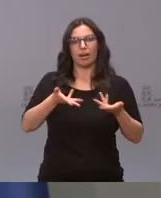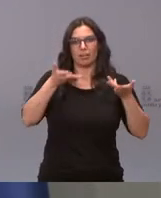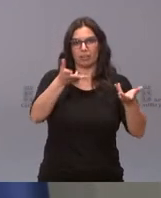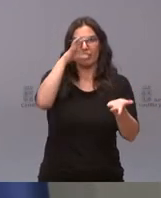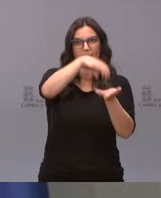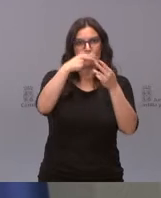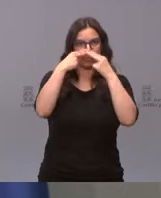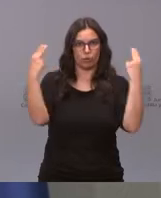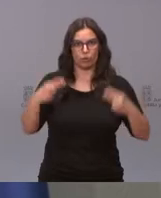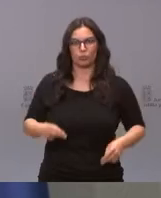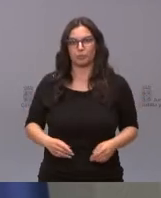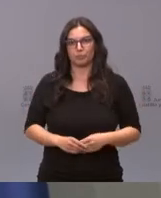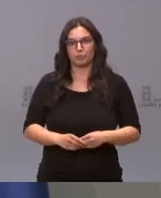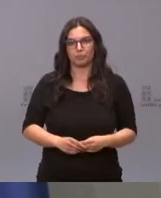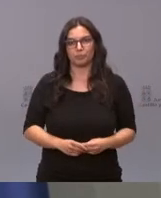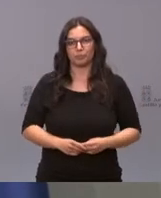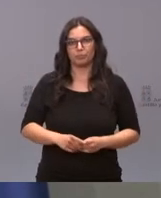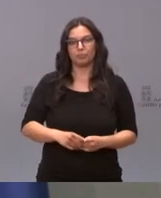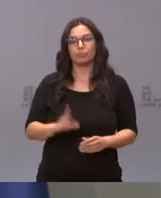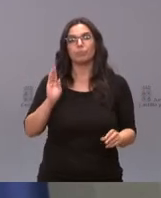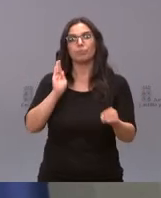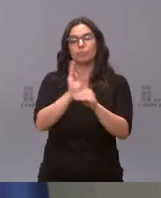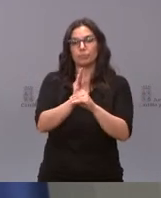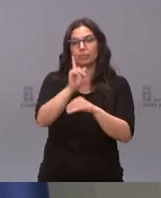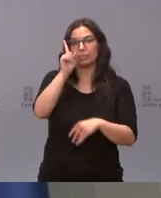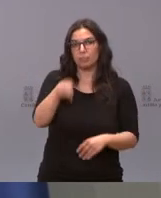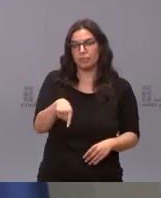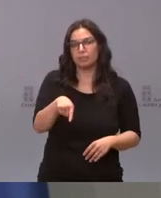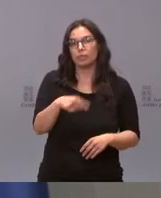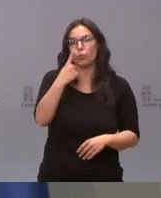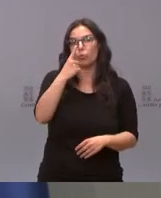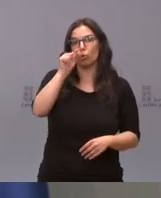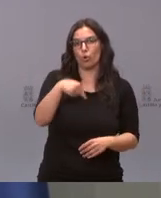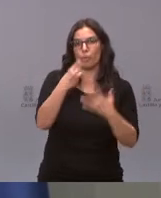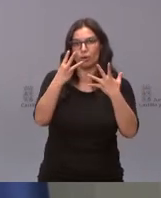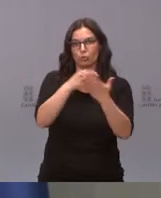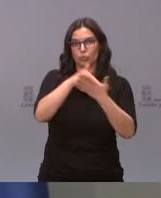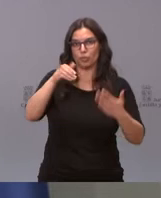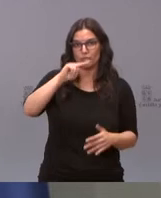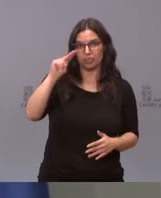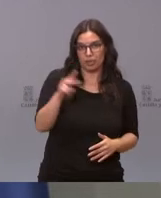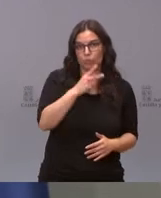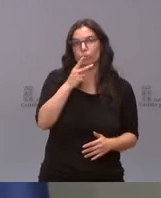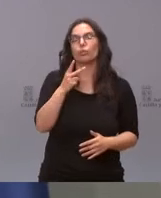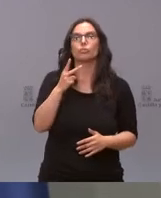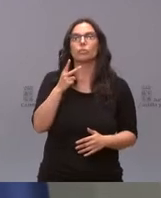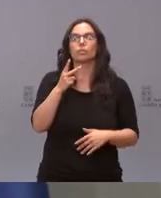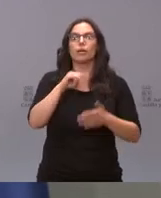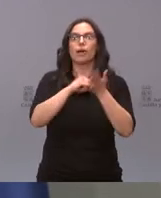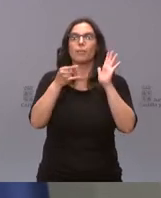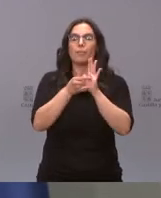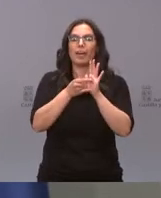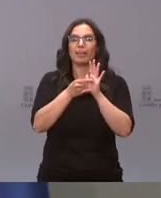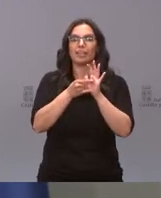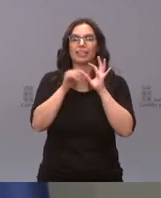públicos. Y destina también 1,8 millones de euros al Plan de Transferencia